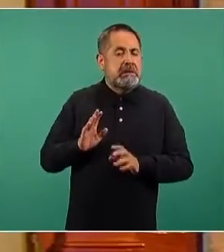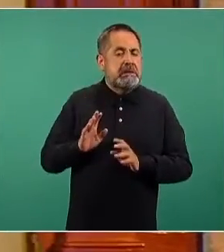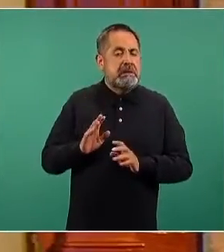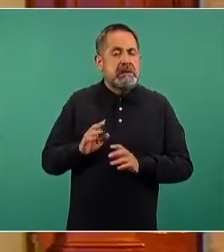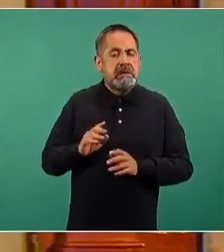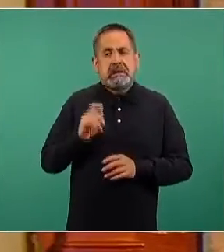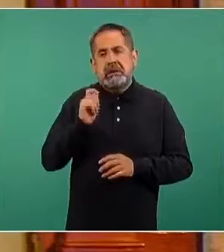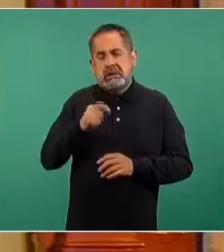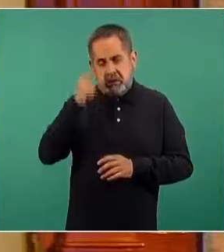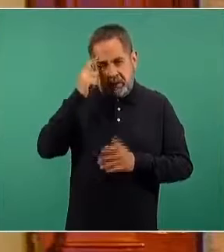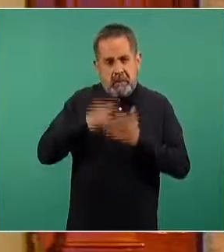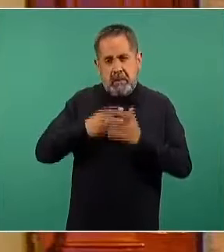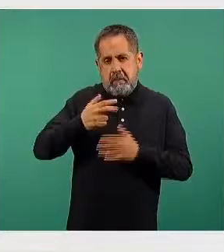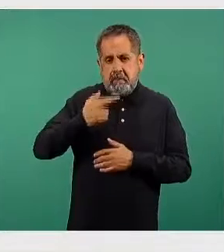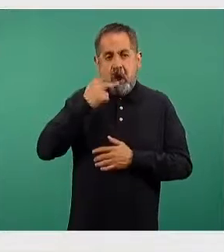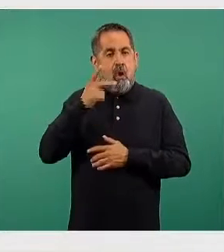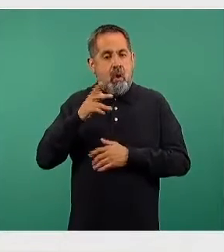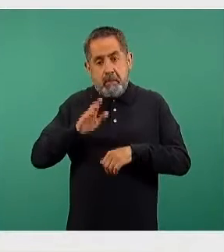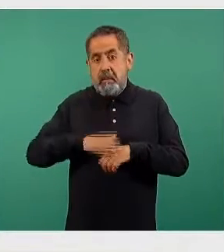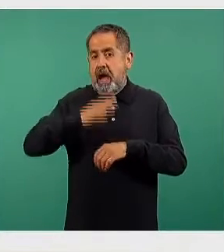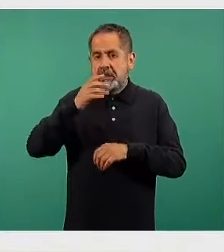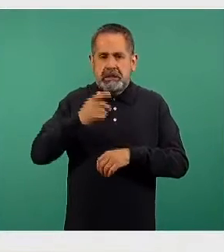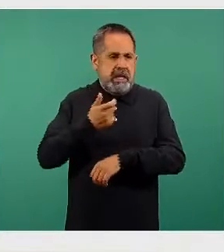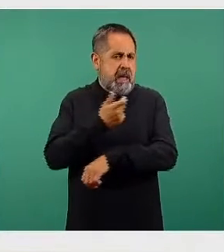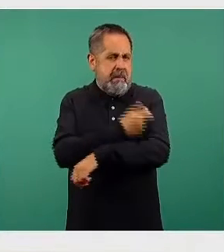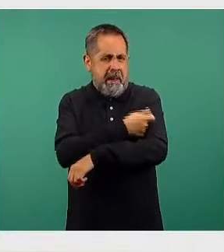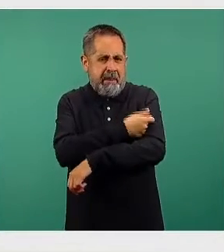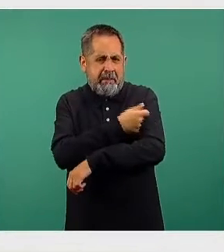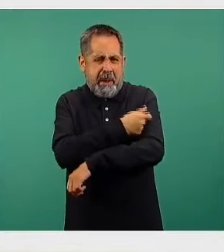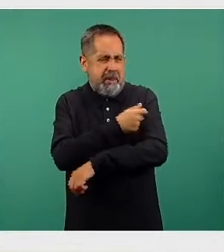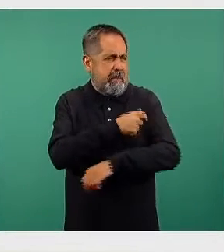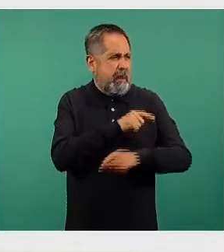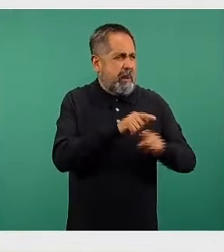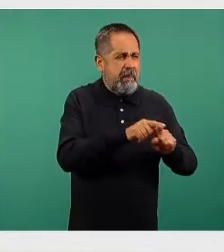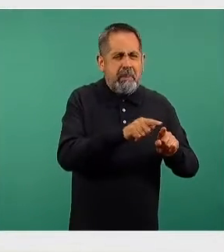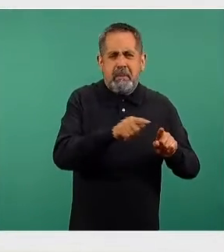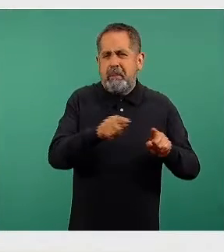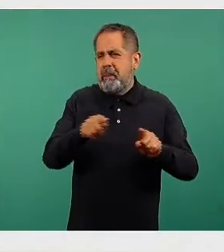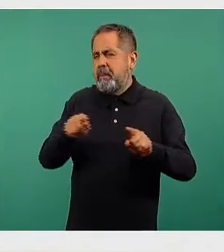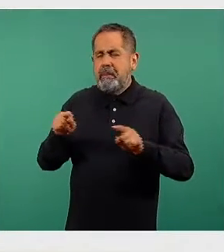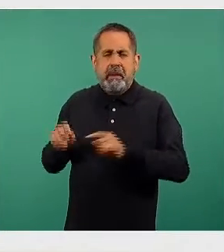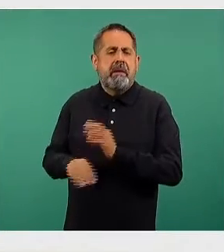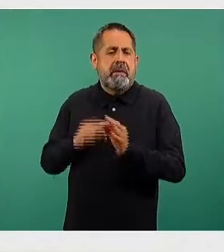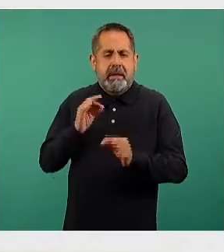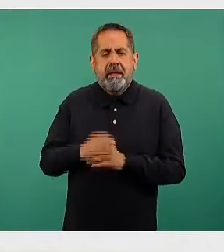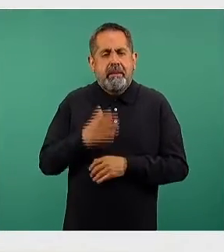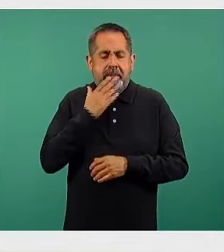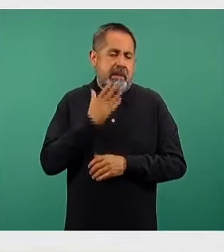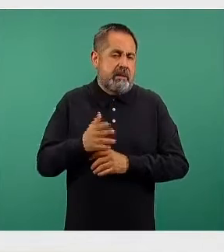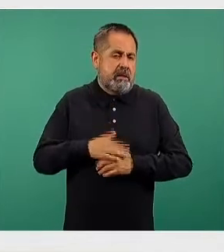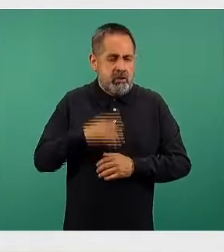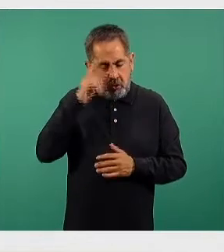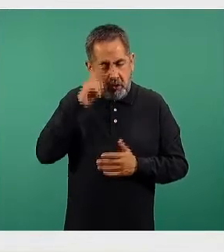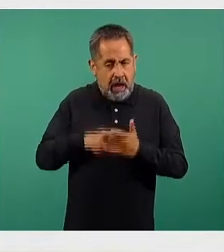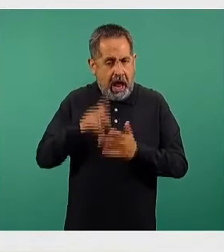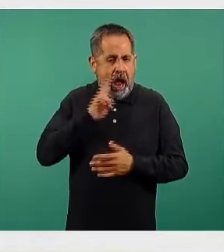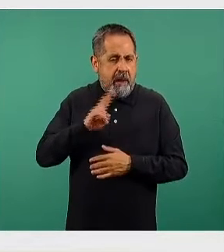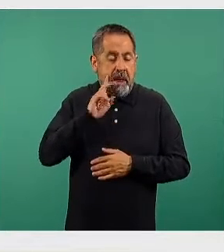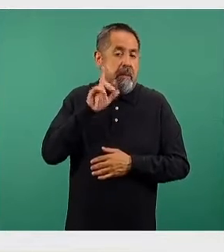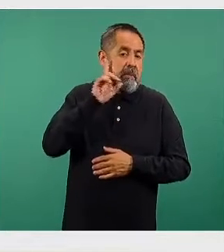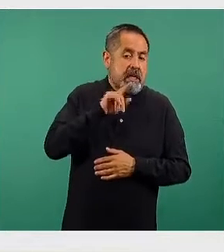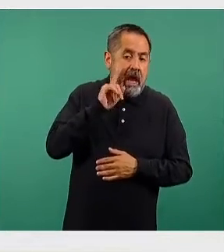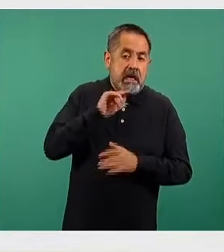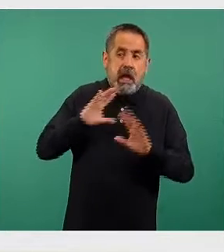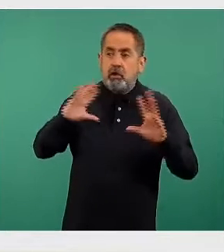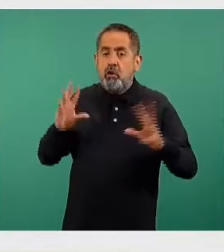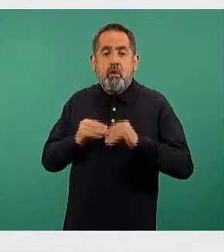hemos tenido el mejor rendimiento, la mejor eficiencia en la aplicación de las dosis. Vamos a estar atentos el día de mañana para